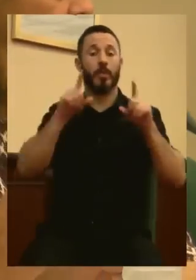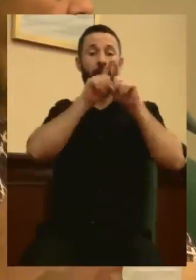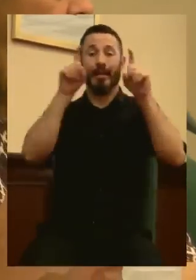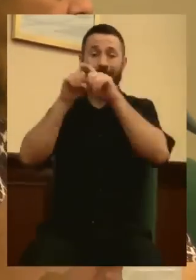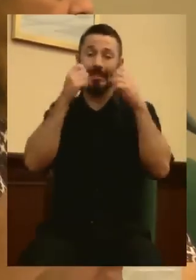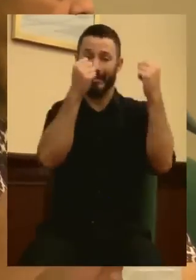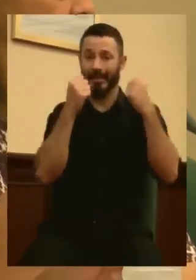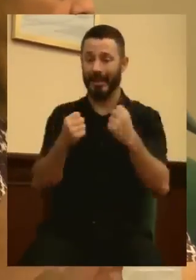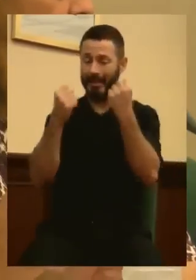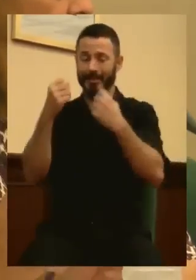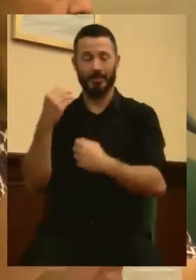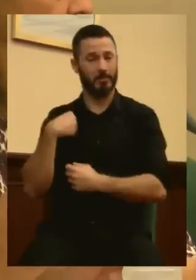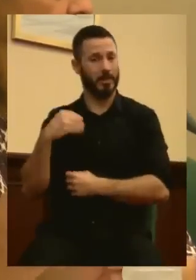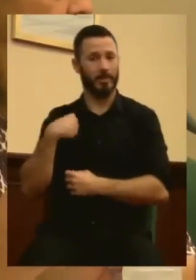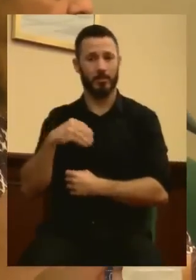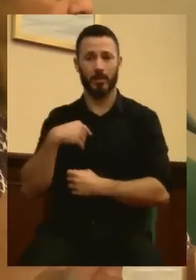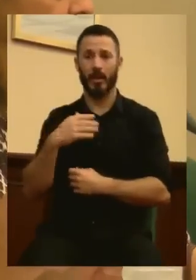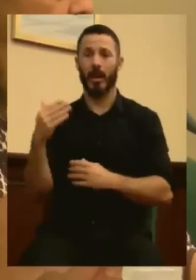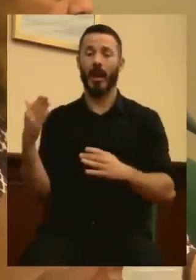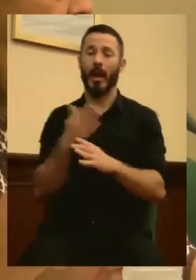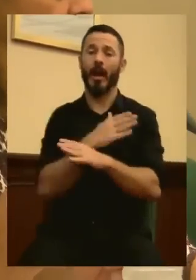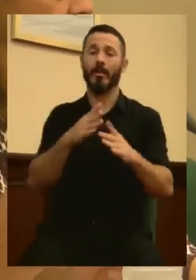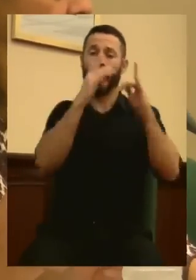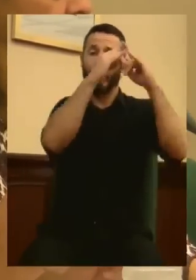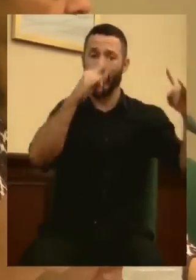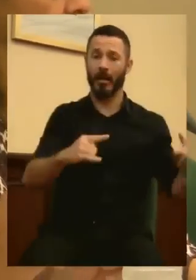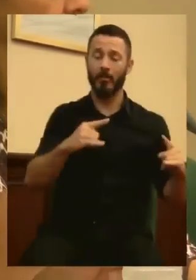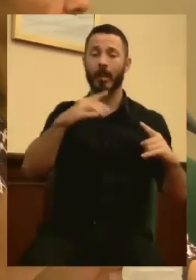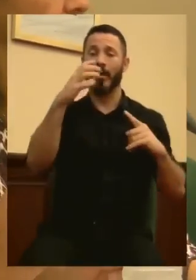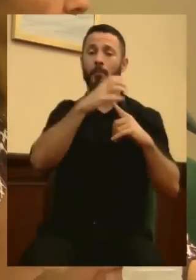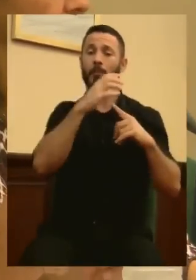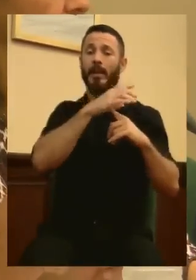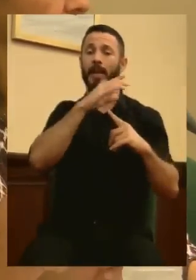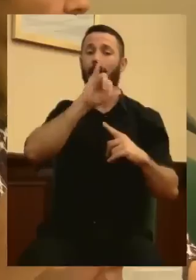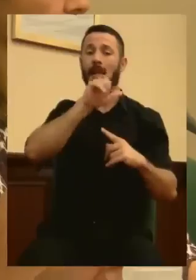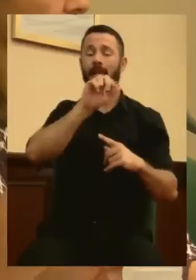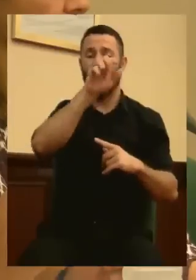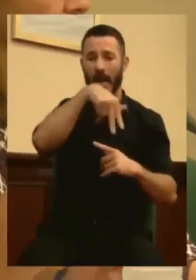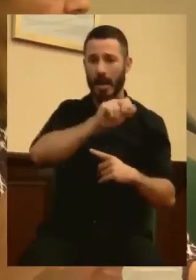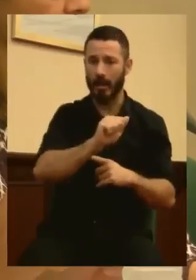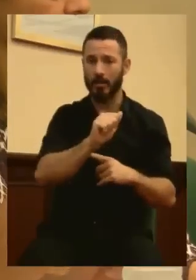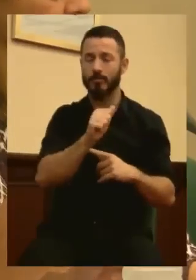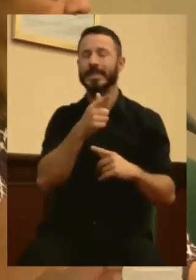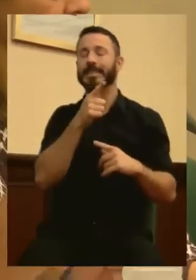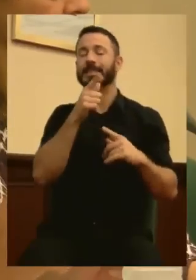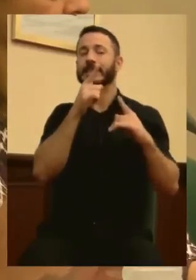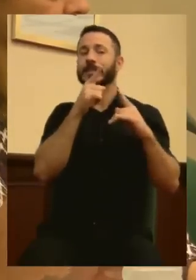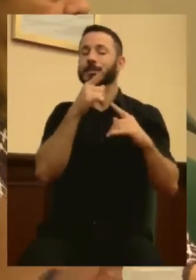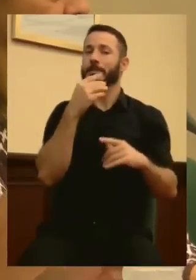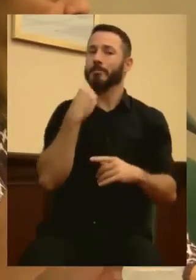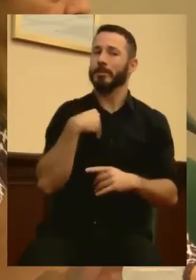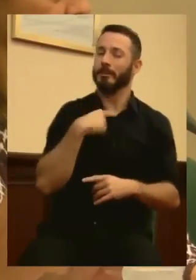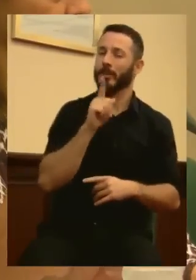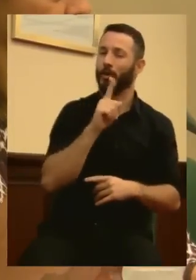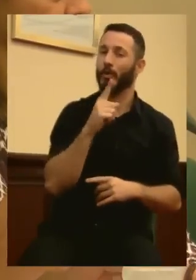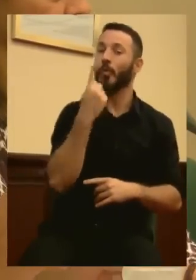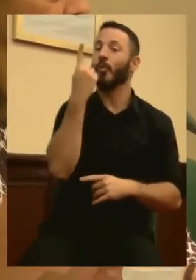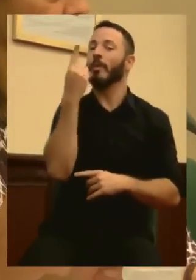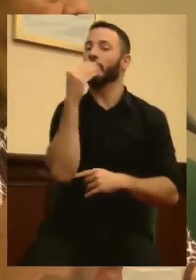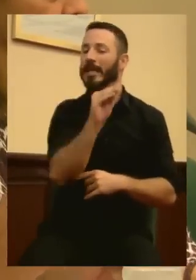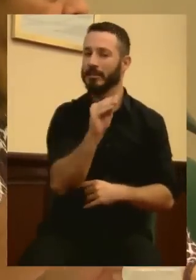exactamente las mismas que tenían carpa de fiestas en Parque Liana, las siguen teniendo. Bueno, las mismas no. Hay una más.